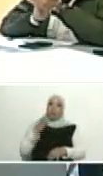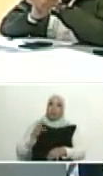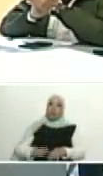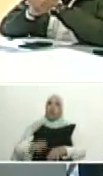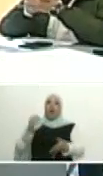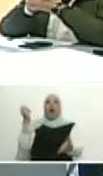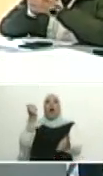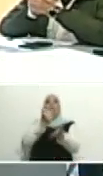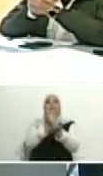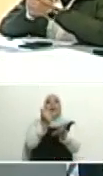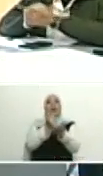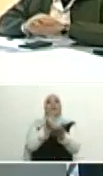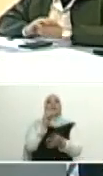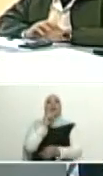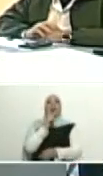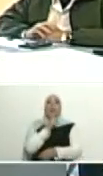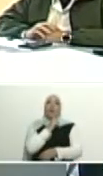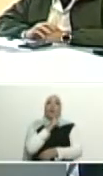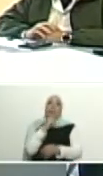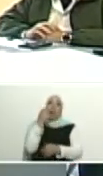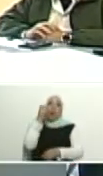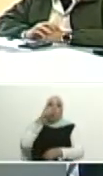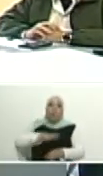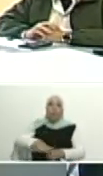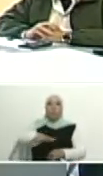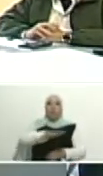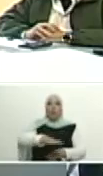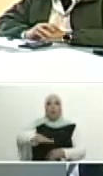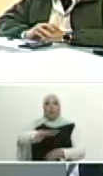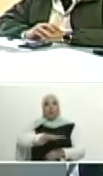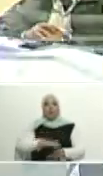en el nombre de nuestro pueblo. Y así será.